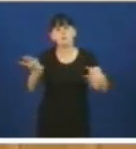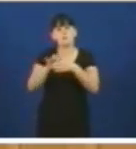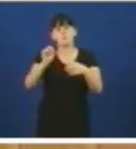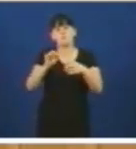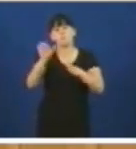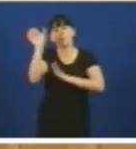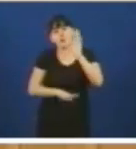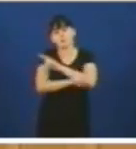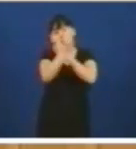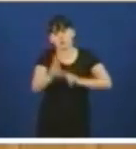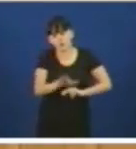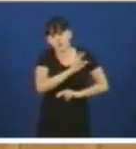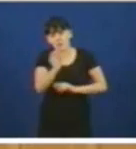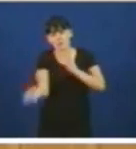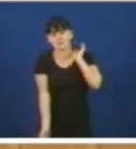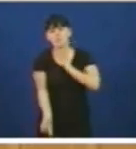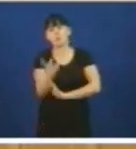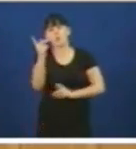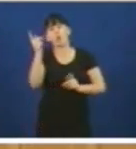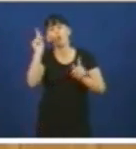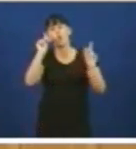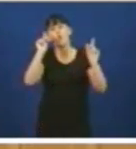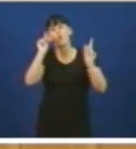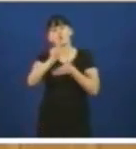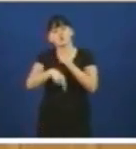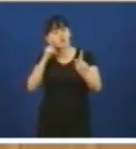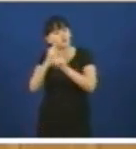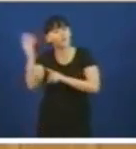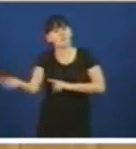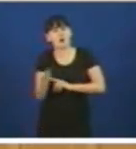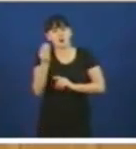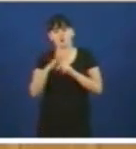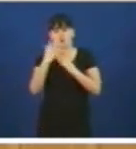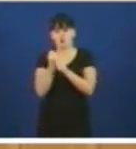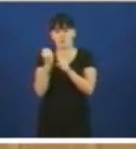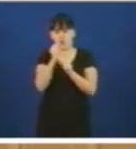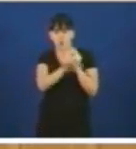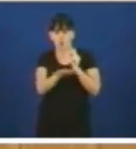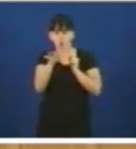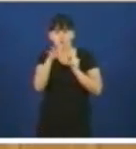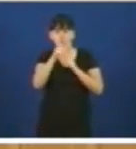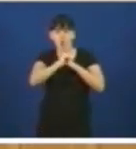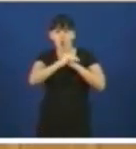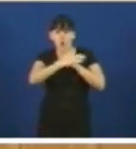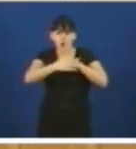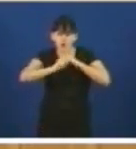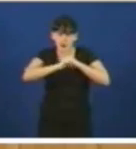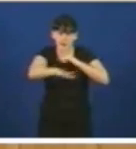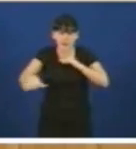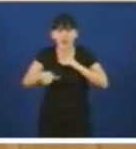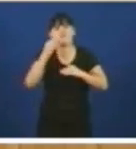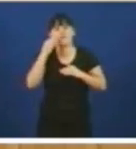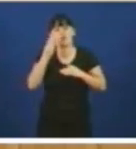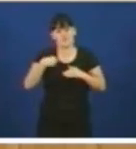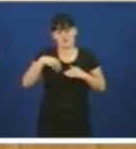consecución de contratos que permitan incrementar a carga de traballo na ría de Ferrol iso foi o acordo o que chegamos e o que